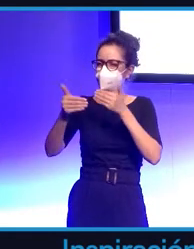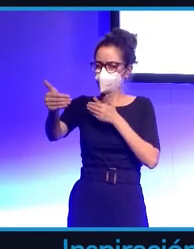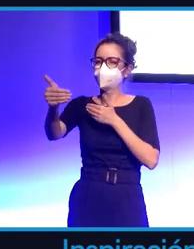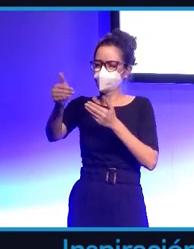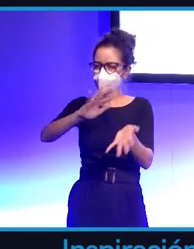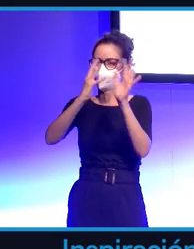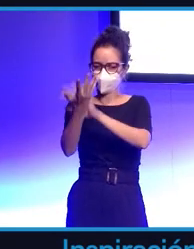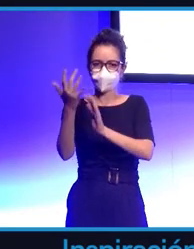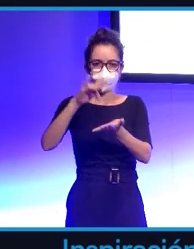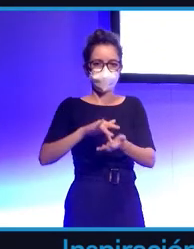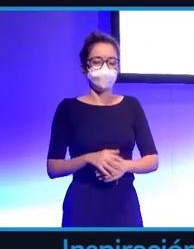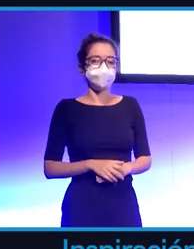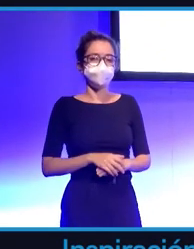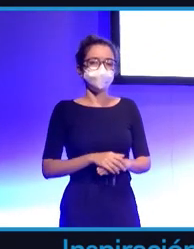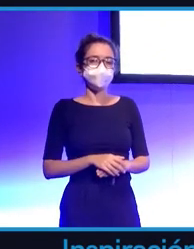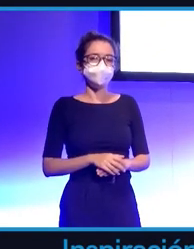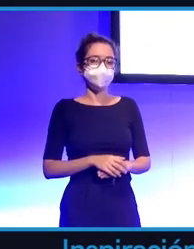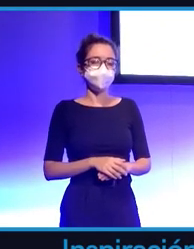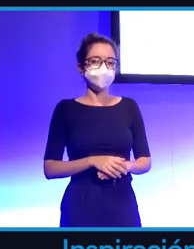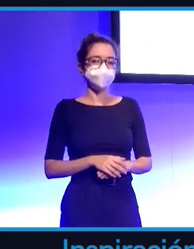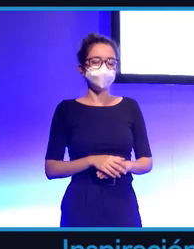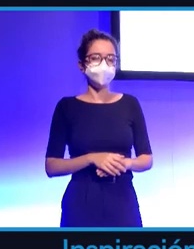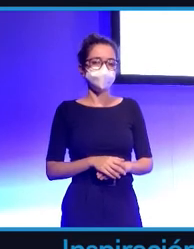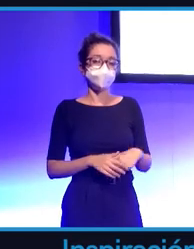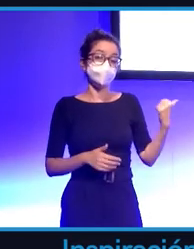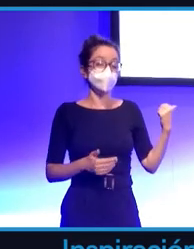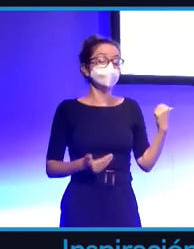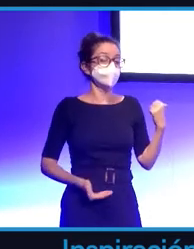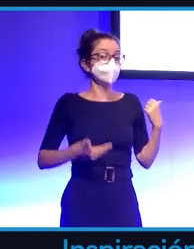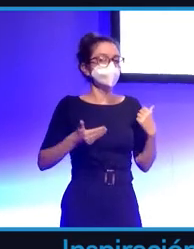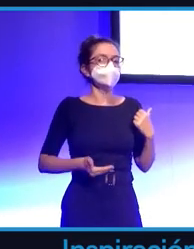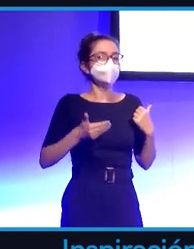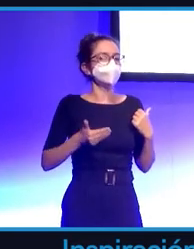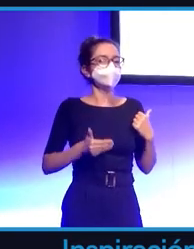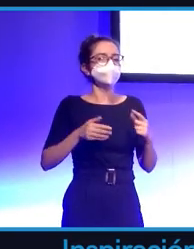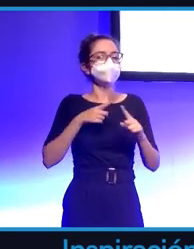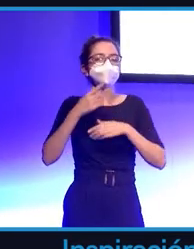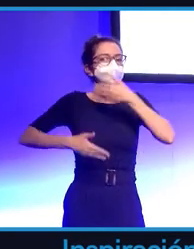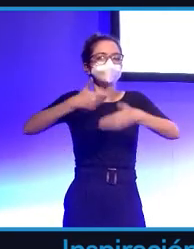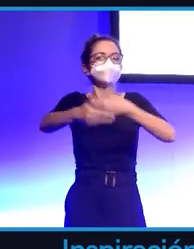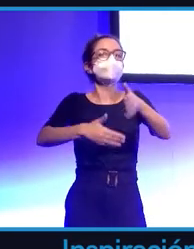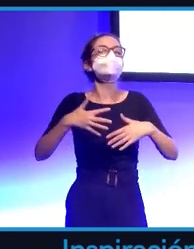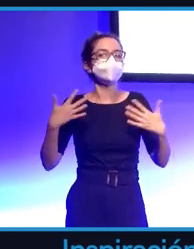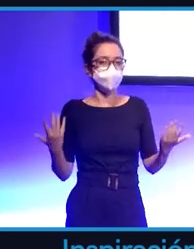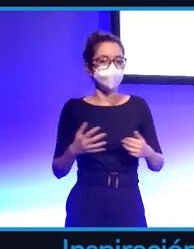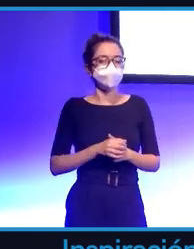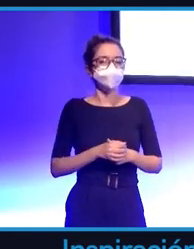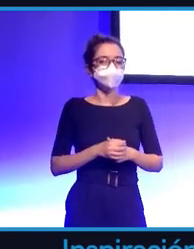Otro dato muy importante, que yo creo que es uno de los que más han hecho que todo cambie y se acelere, es la aparición de los